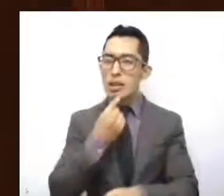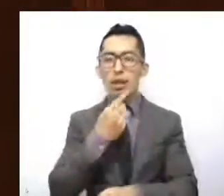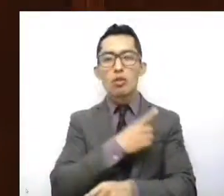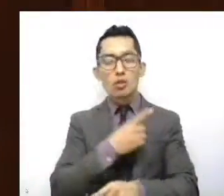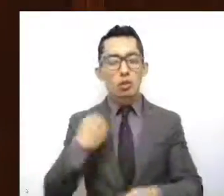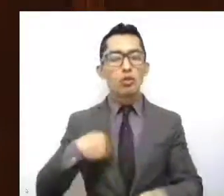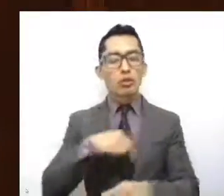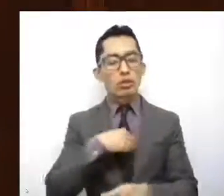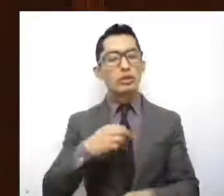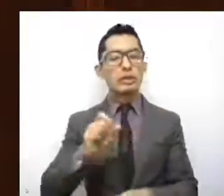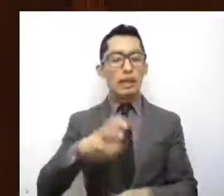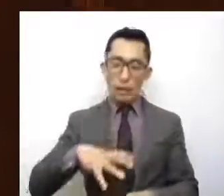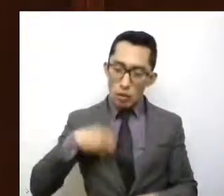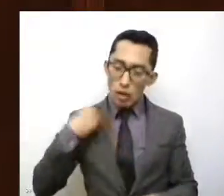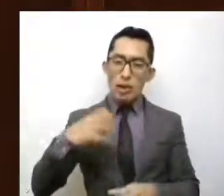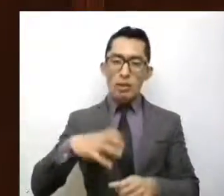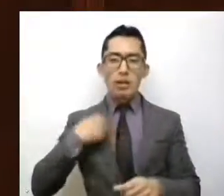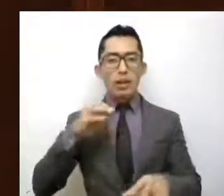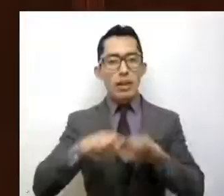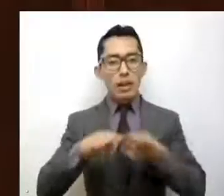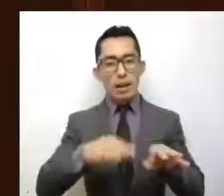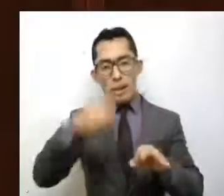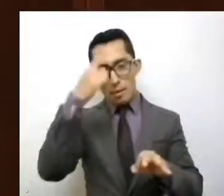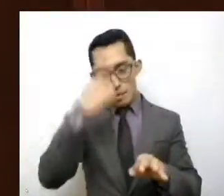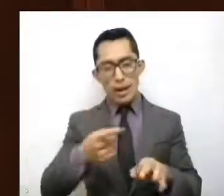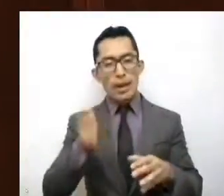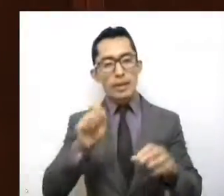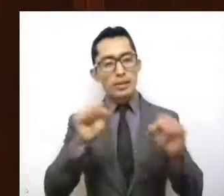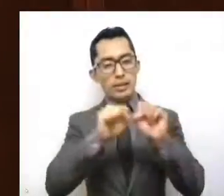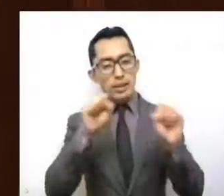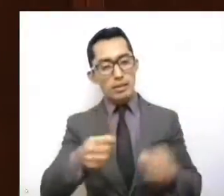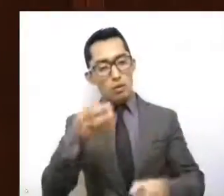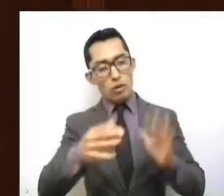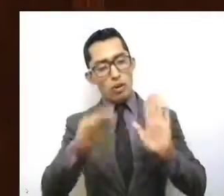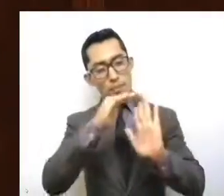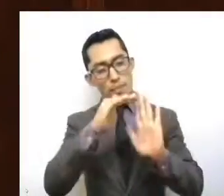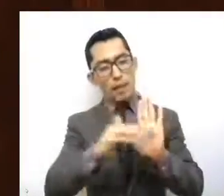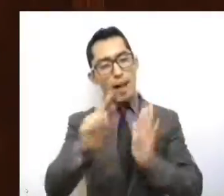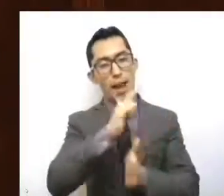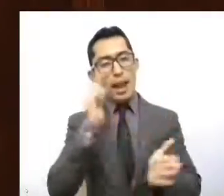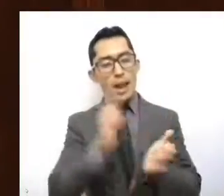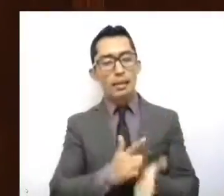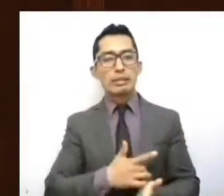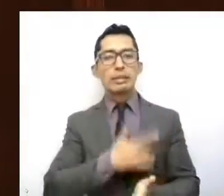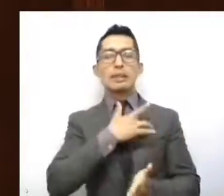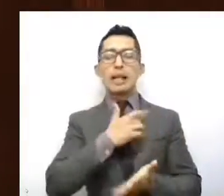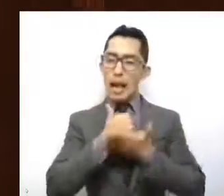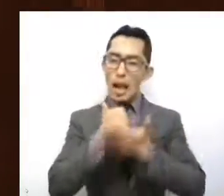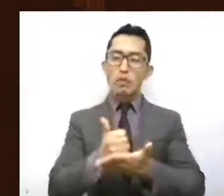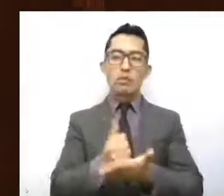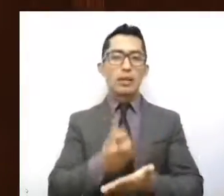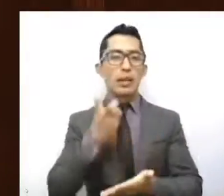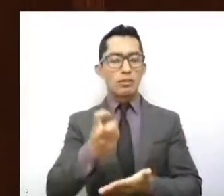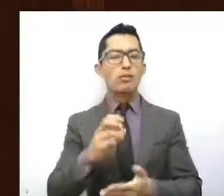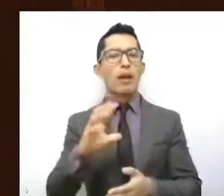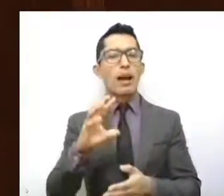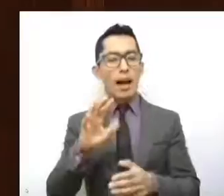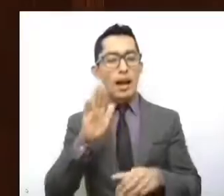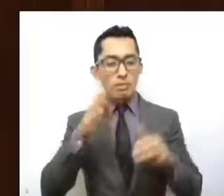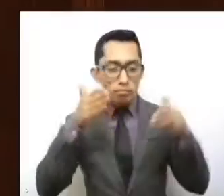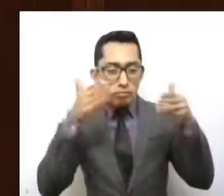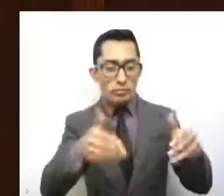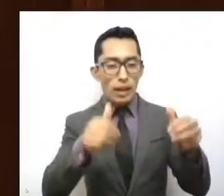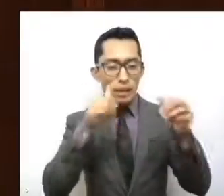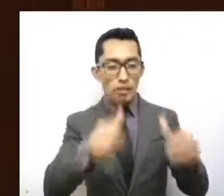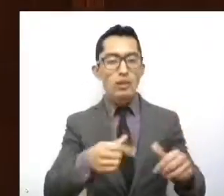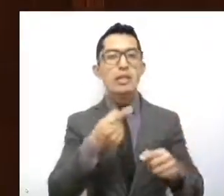en la constitución de un sistema jurídico sensible. Hoy colocamos especial atención a la figura